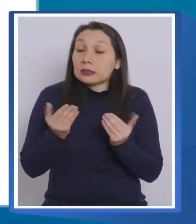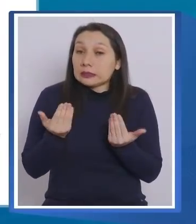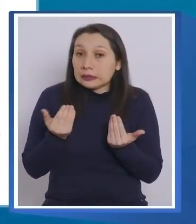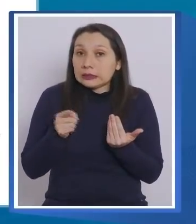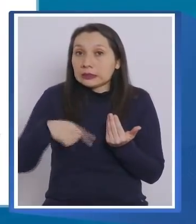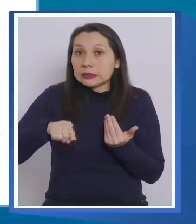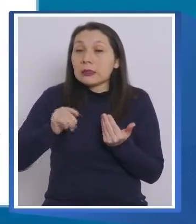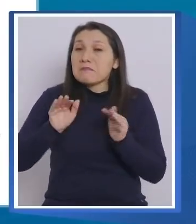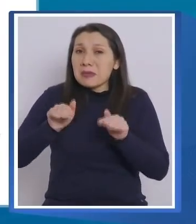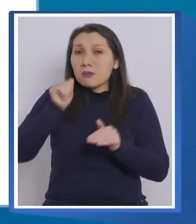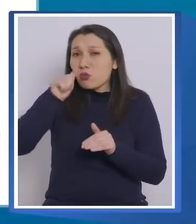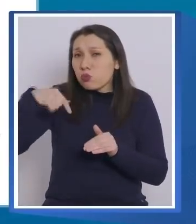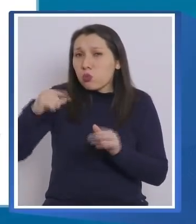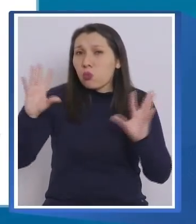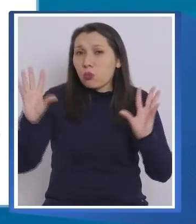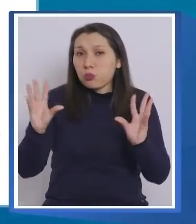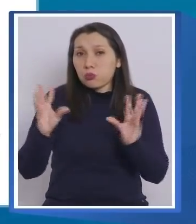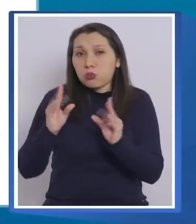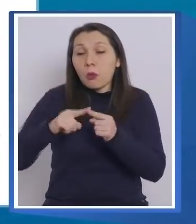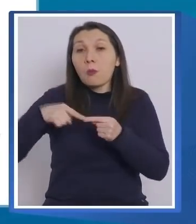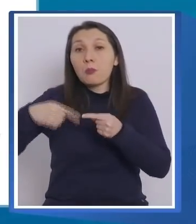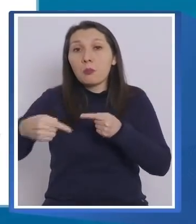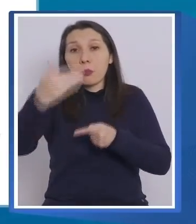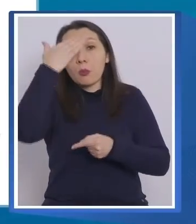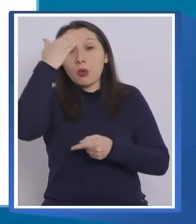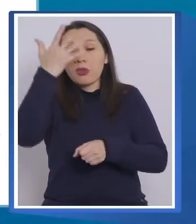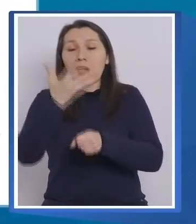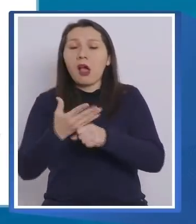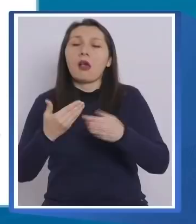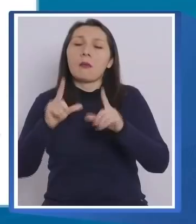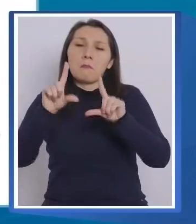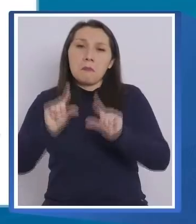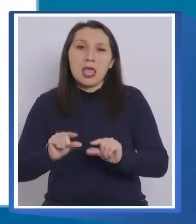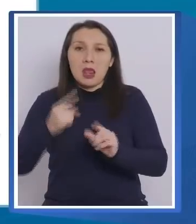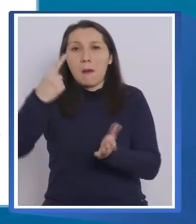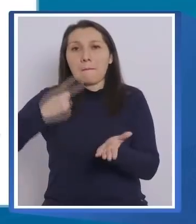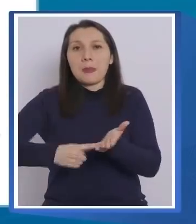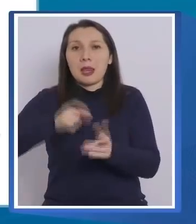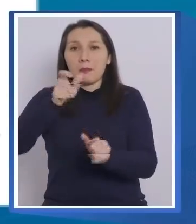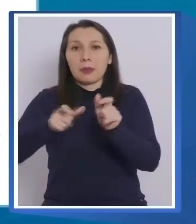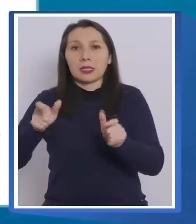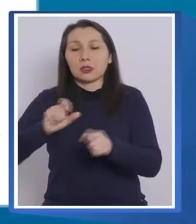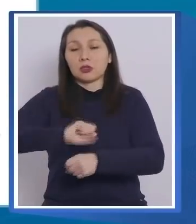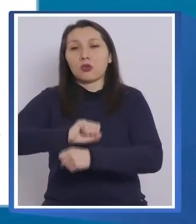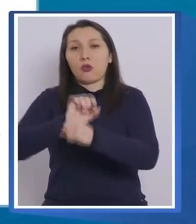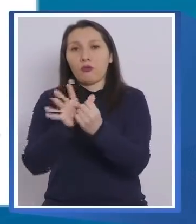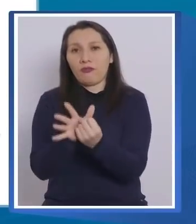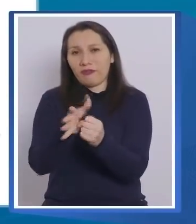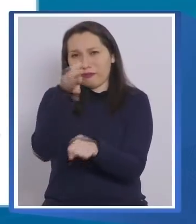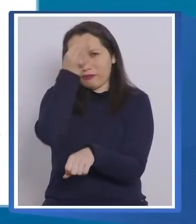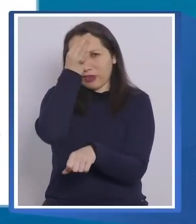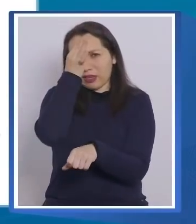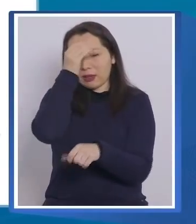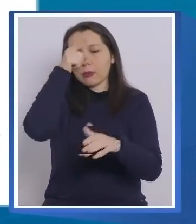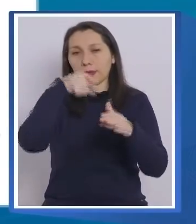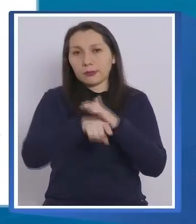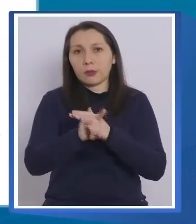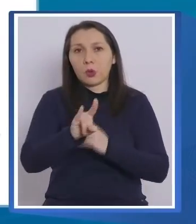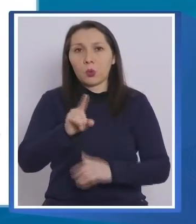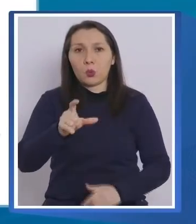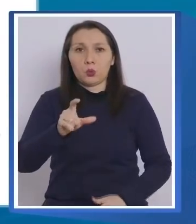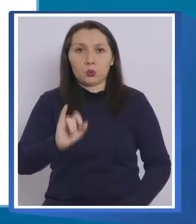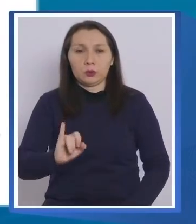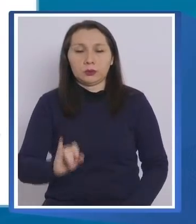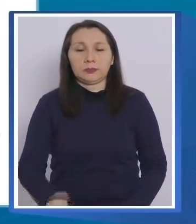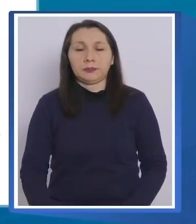tendencia se mantenga para que en los próximos días podamos tener ya menos de 1.000 pacientes COVID-19 en nuestras unidades de intensivo.